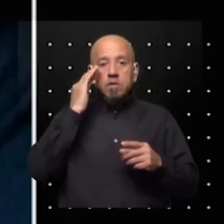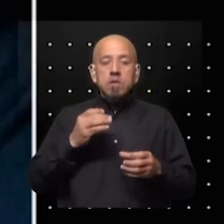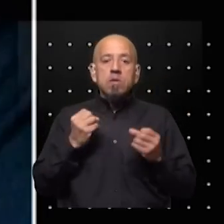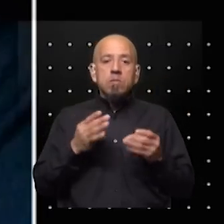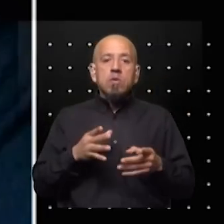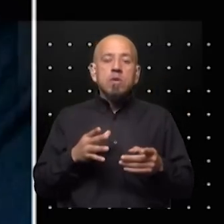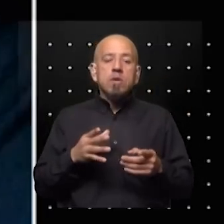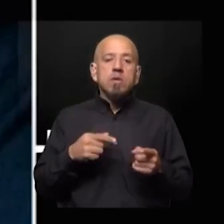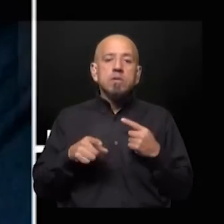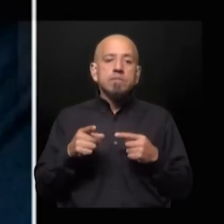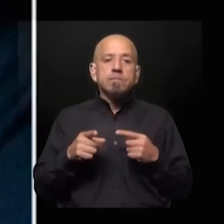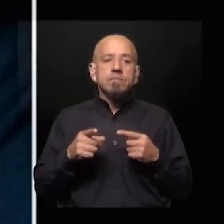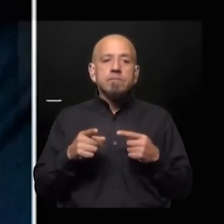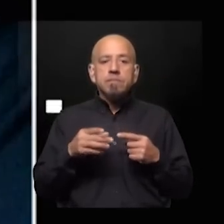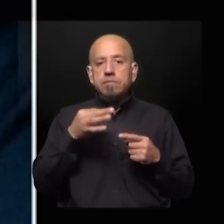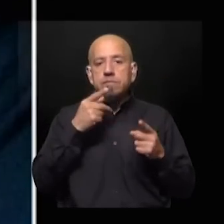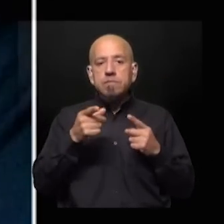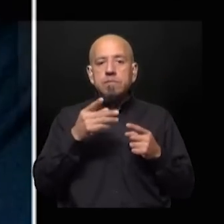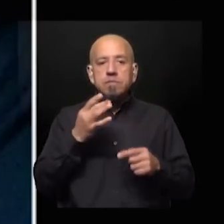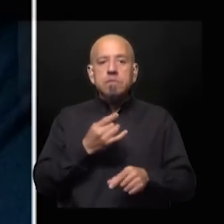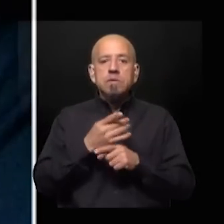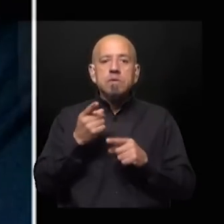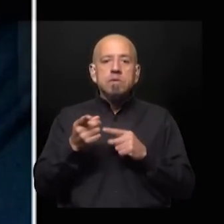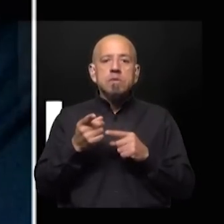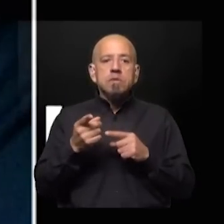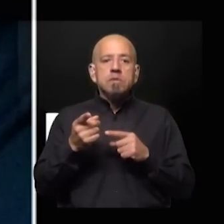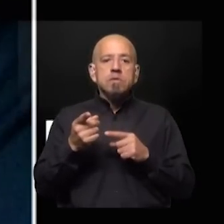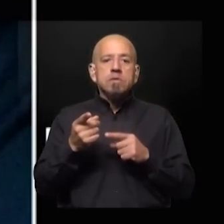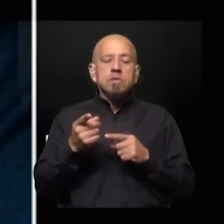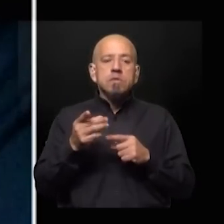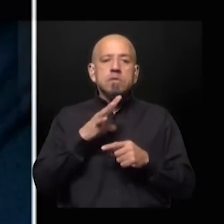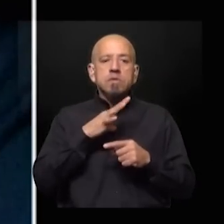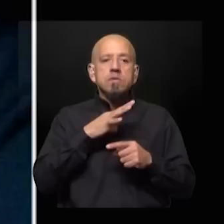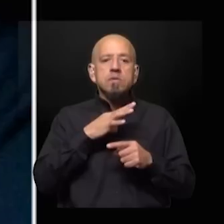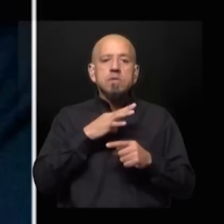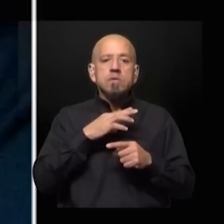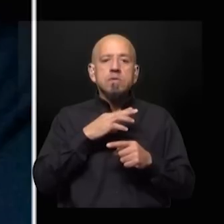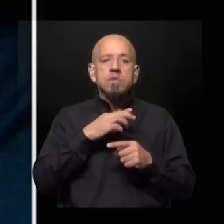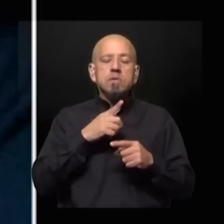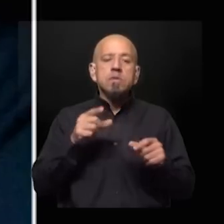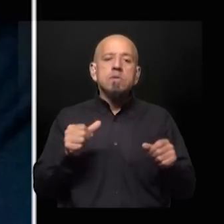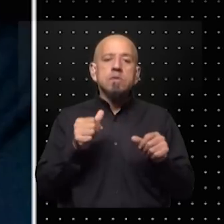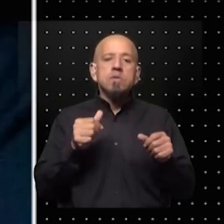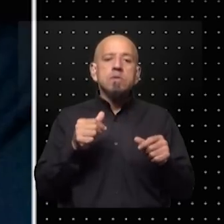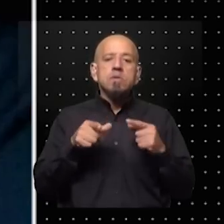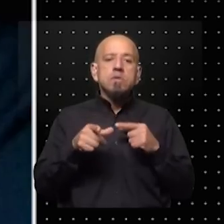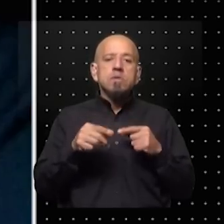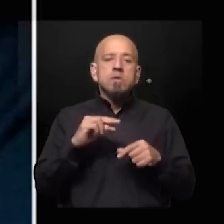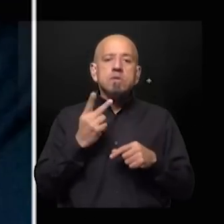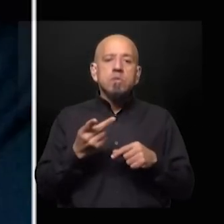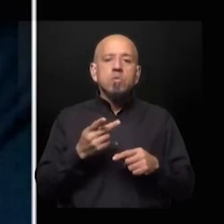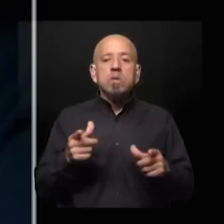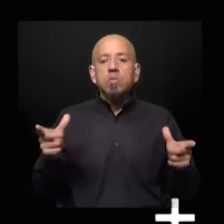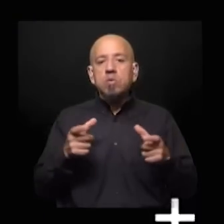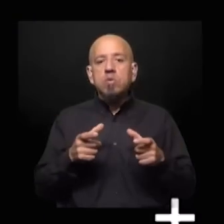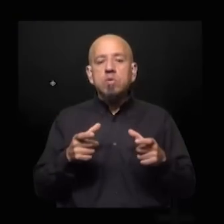una cosa son las declaraciones oficiales, el comunicado que, bueno, que se ha emitido de los resultados de esa segunda cumbre